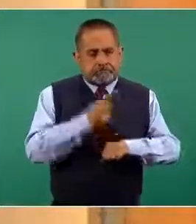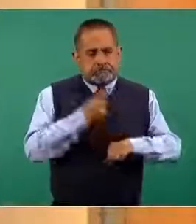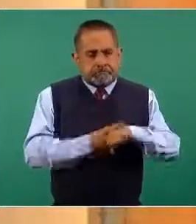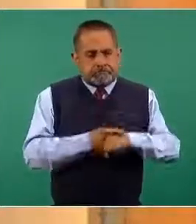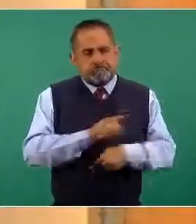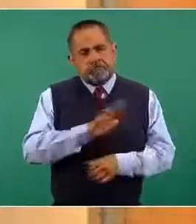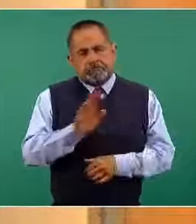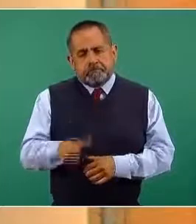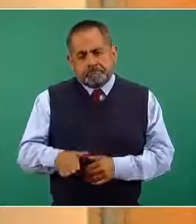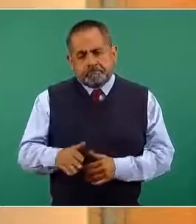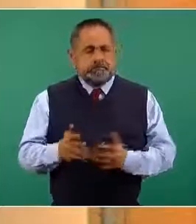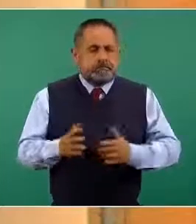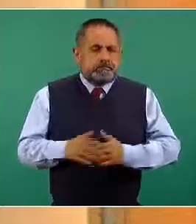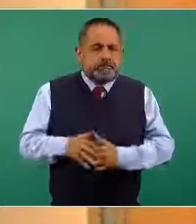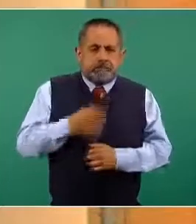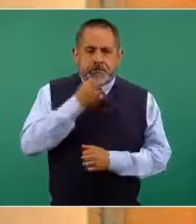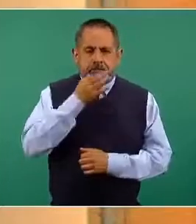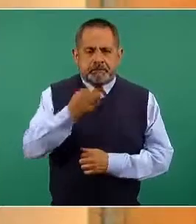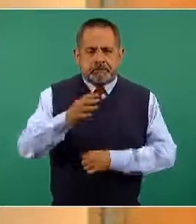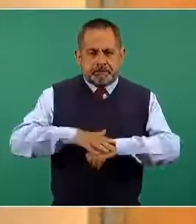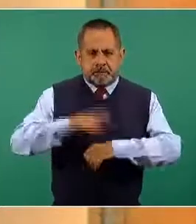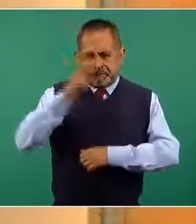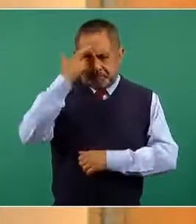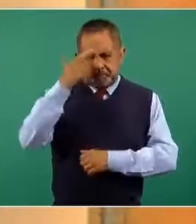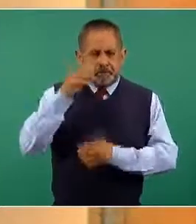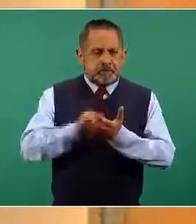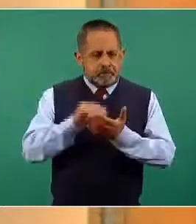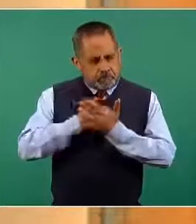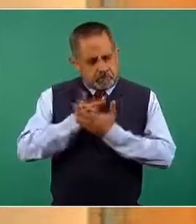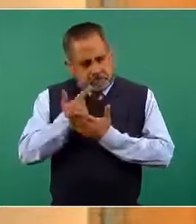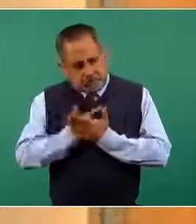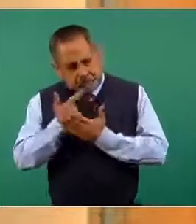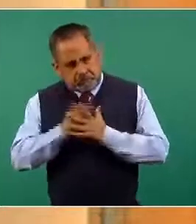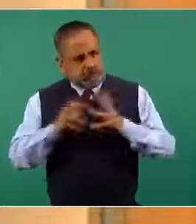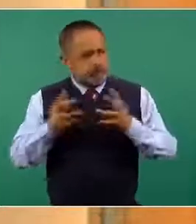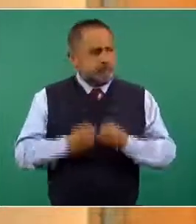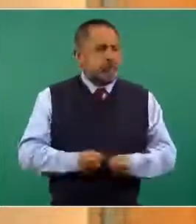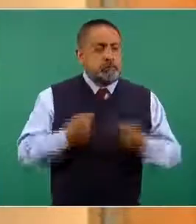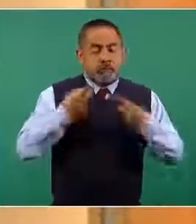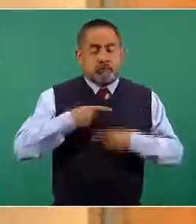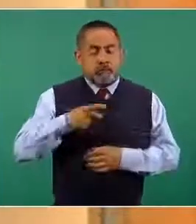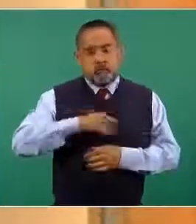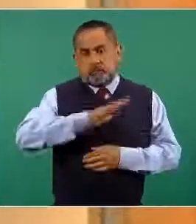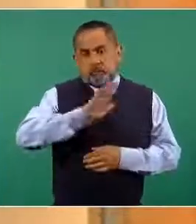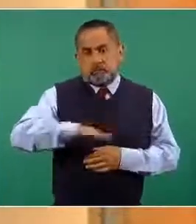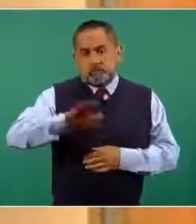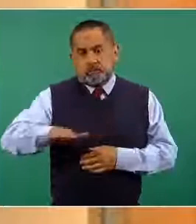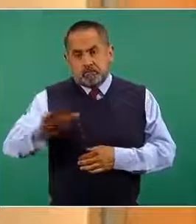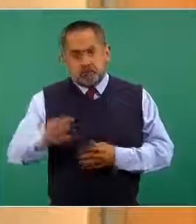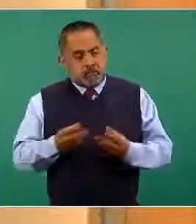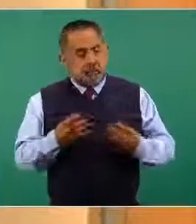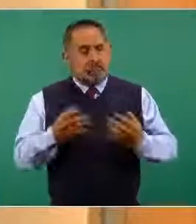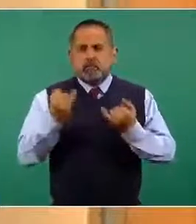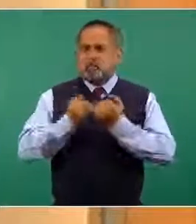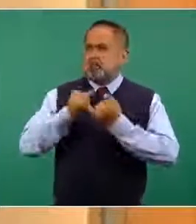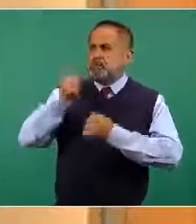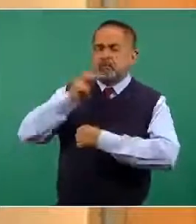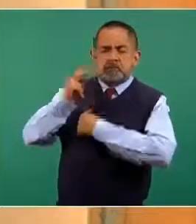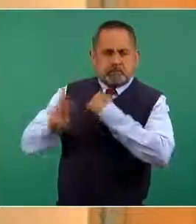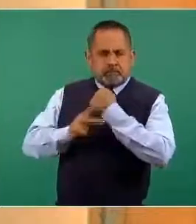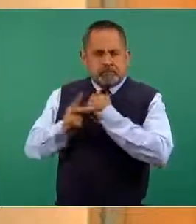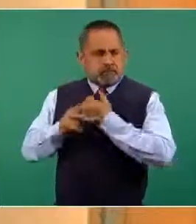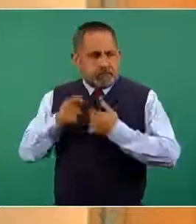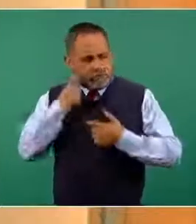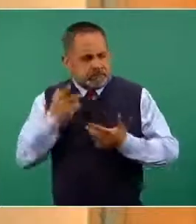como siempre recordamos aquí, hay un análisis también del exceso de mortalidad, al igual que en otros países se